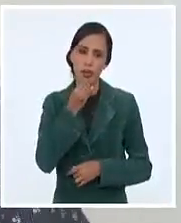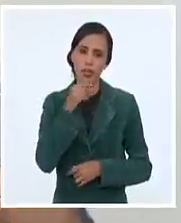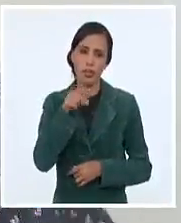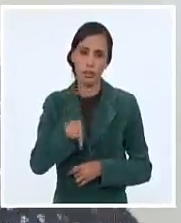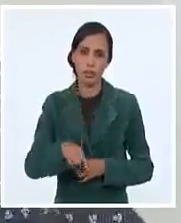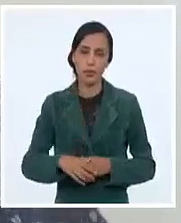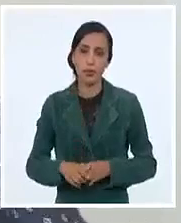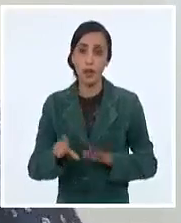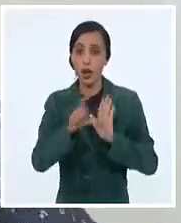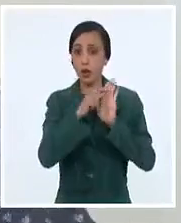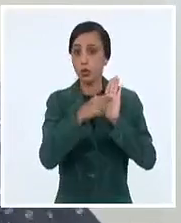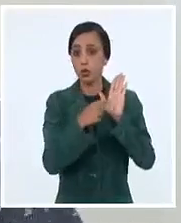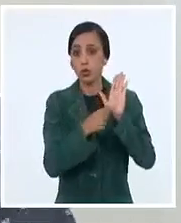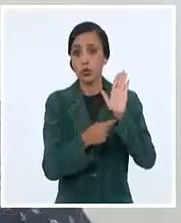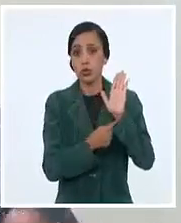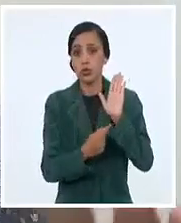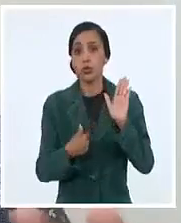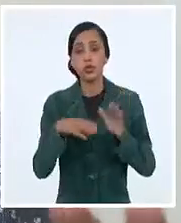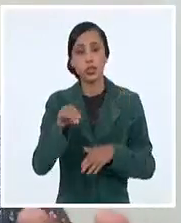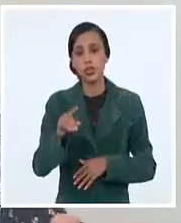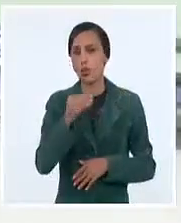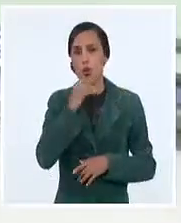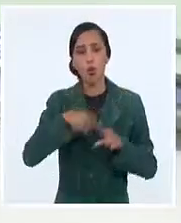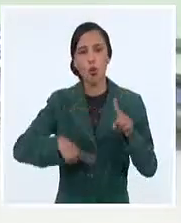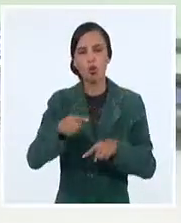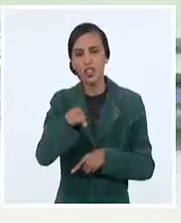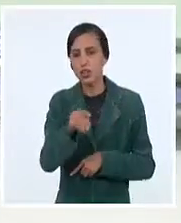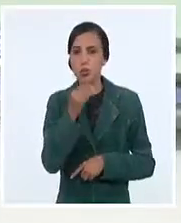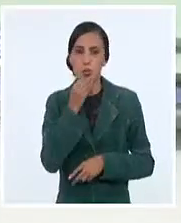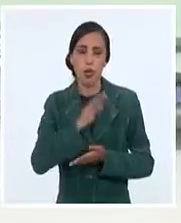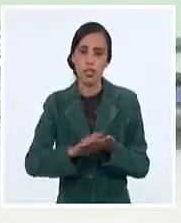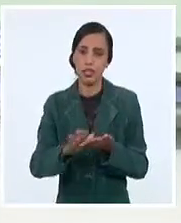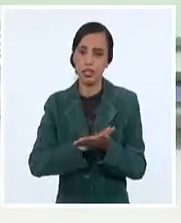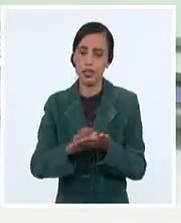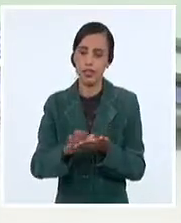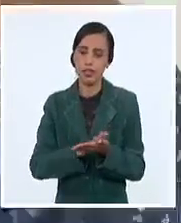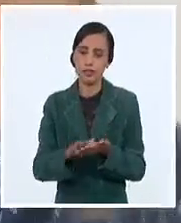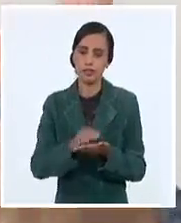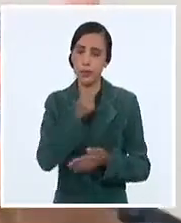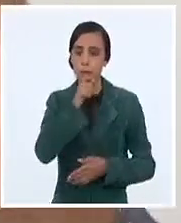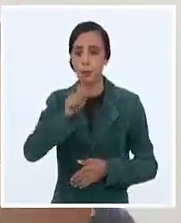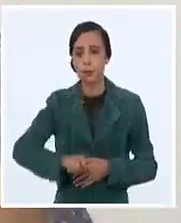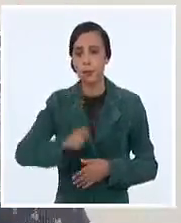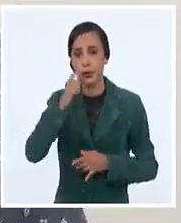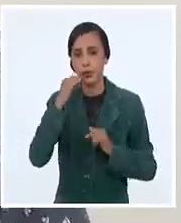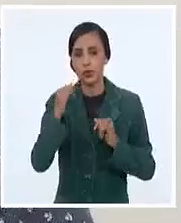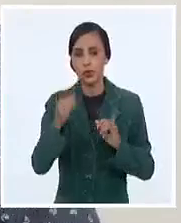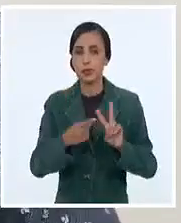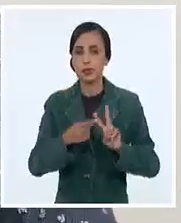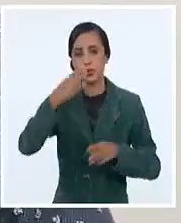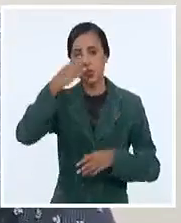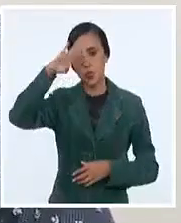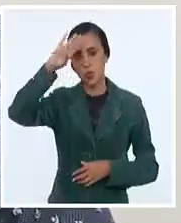misma Constitución te dice que no es posible. Contra eso no puede haber nada. Miguel Ángel Rivalta, Sistema Informativo de la Televisión Cubana.